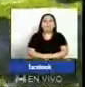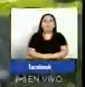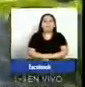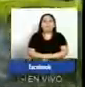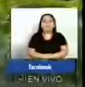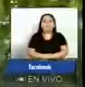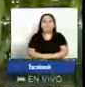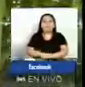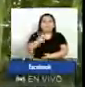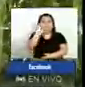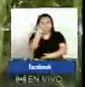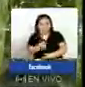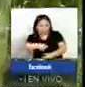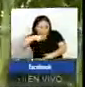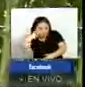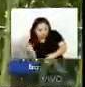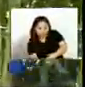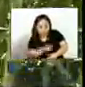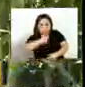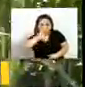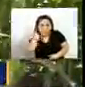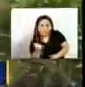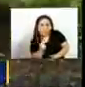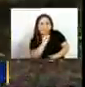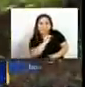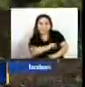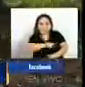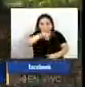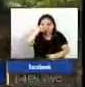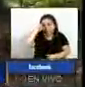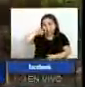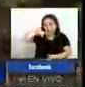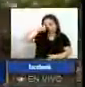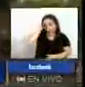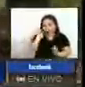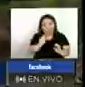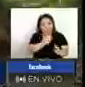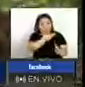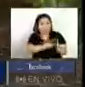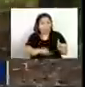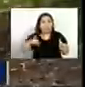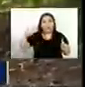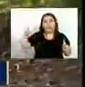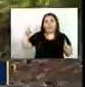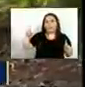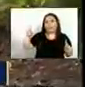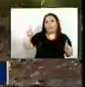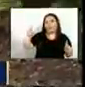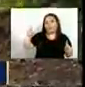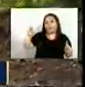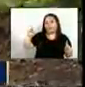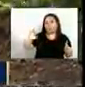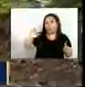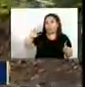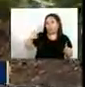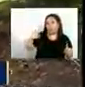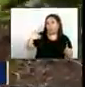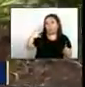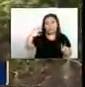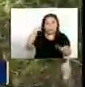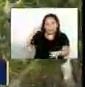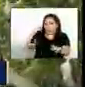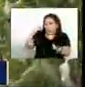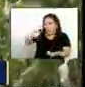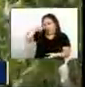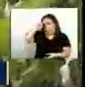El asadón y el machete son las herramientas infaltables para Dolores desde hace tres años. Perder su trabajo significó para